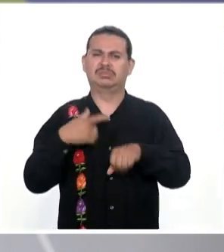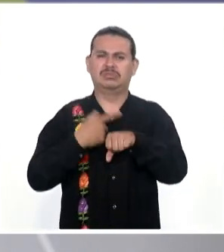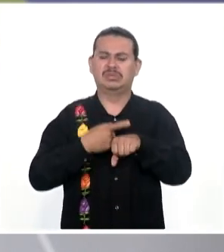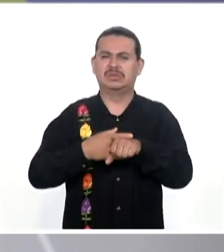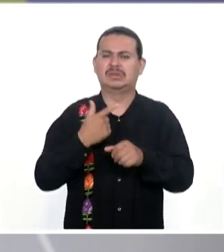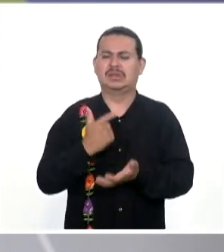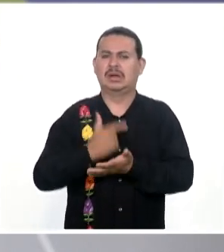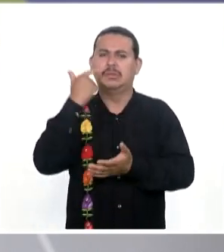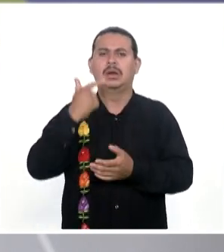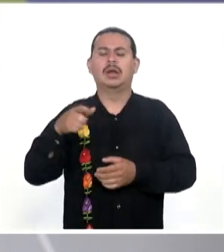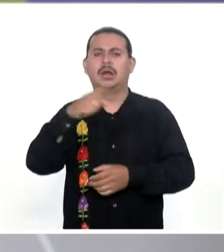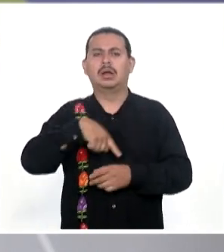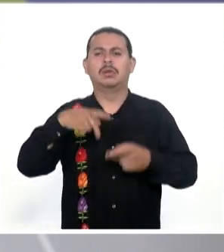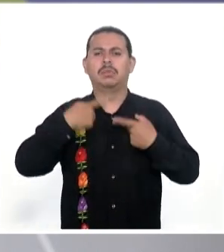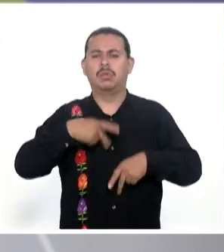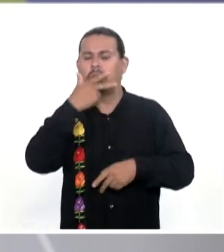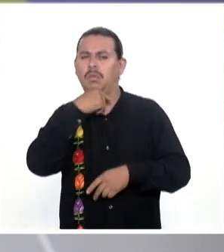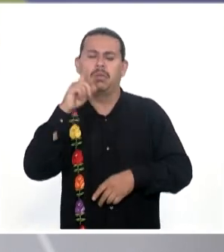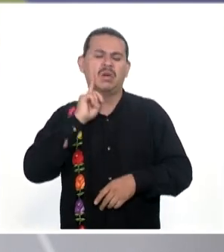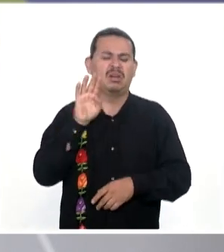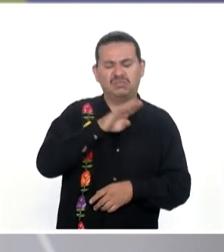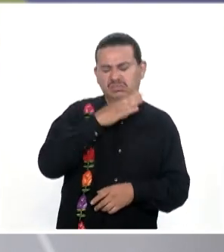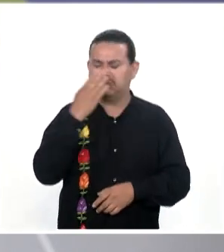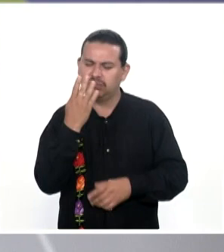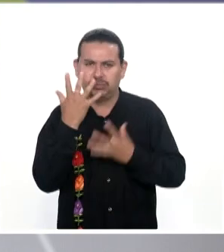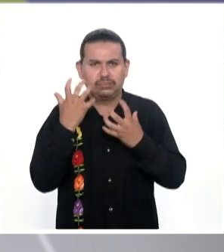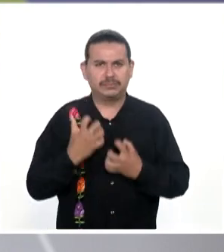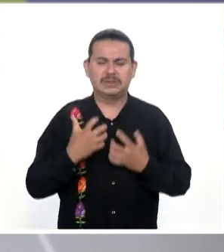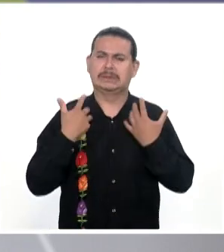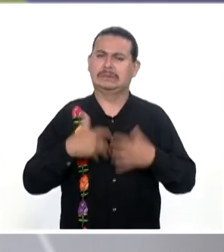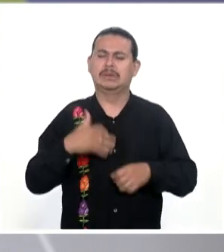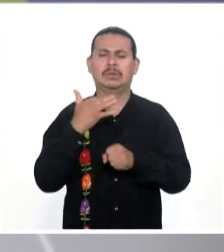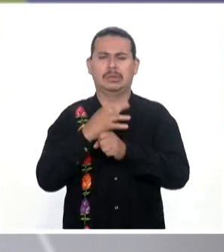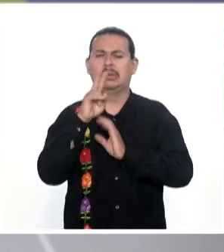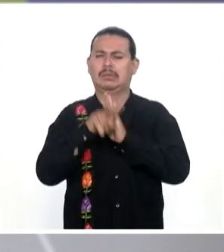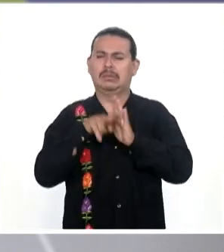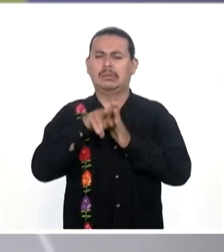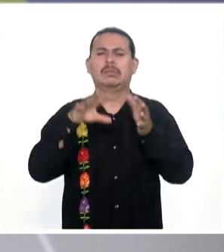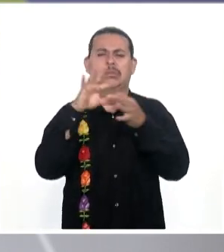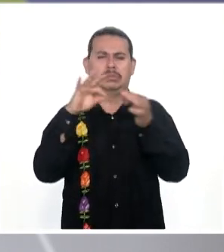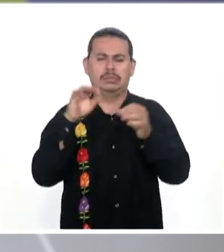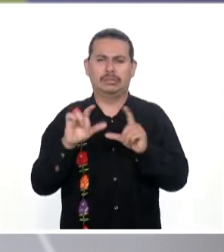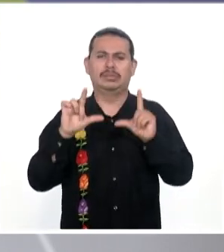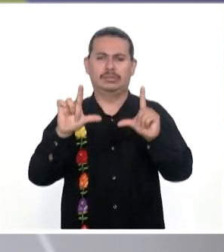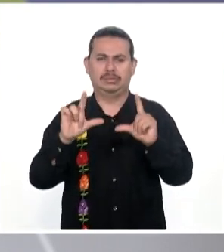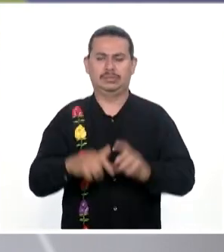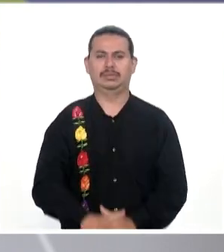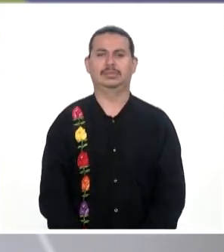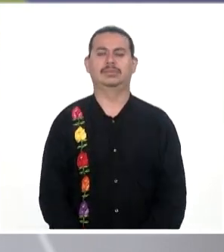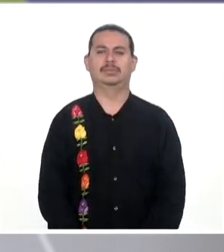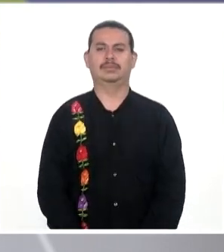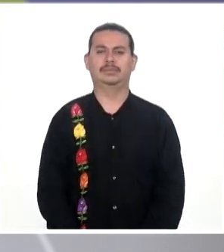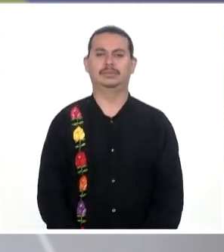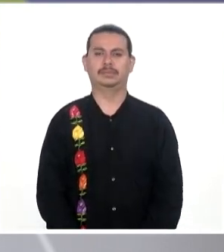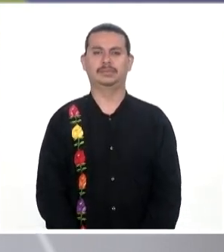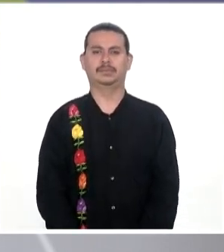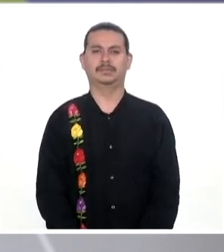Mental Que afecta De igual manera A hombres Y mujeres A continuación La siguiente Cápsula Al respecto